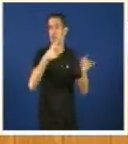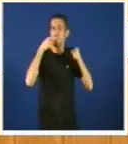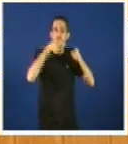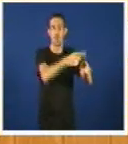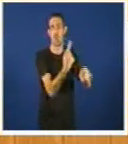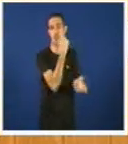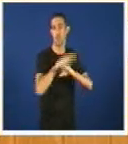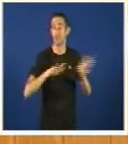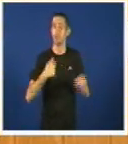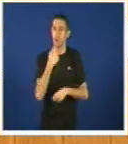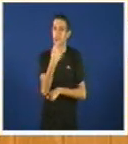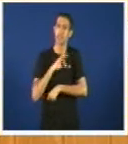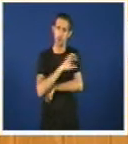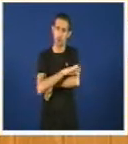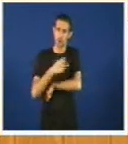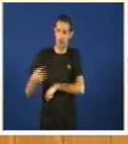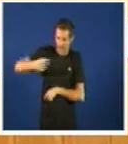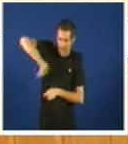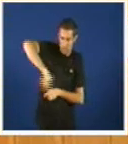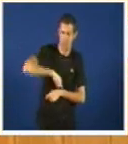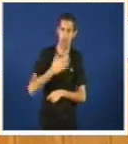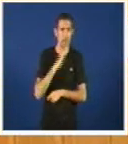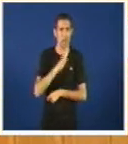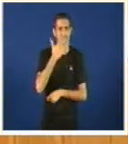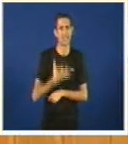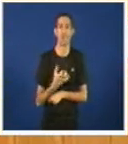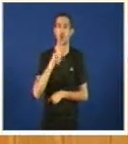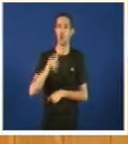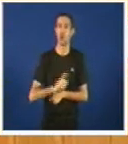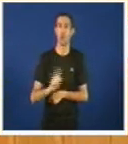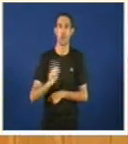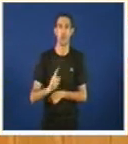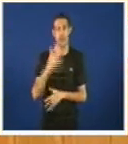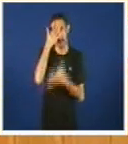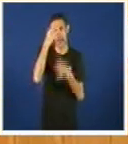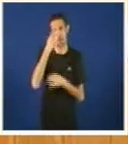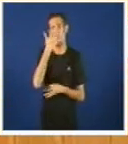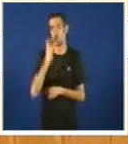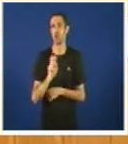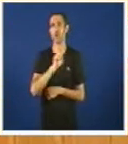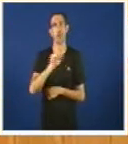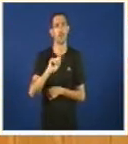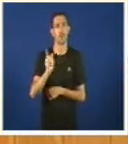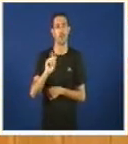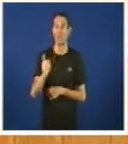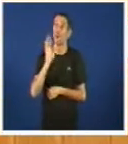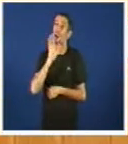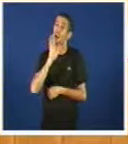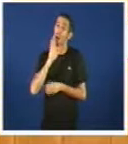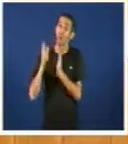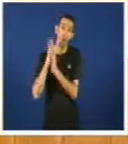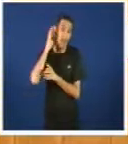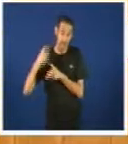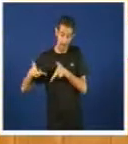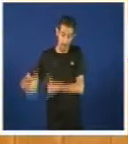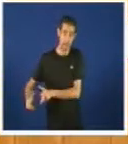conselleiro, que a nos esto desde logo non nos parece serio non nos parece riguroso Comentaba lle a miña compañera de escano,